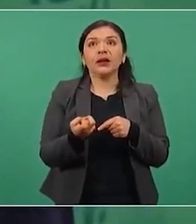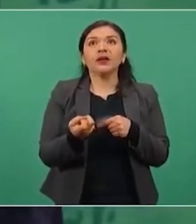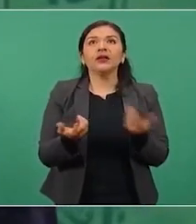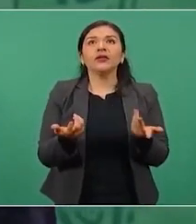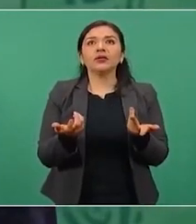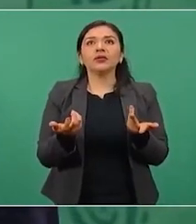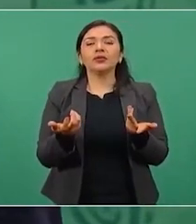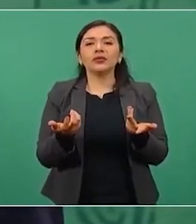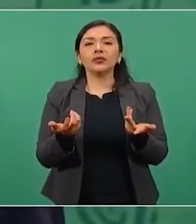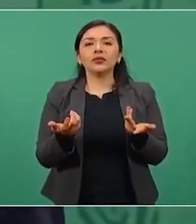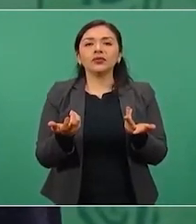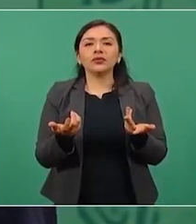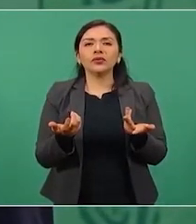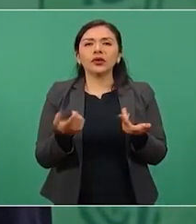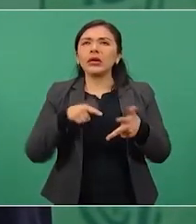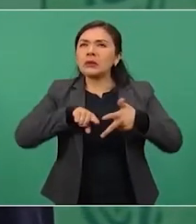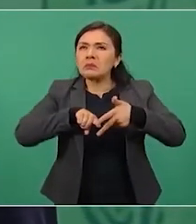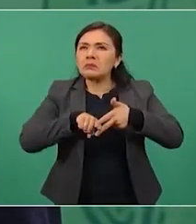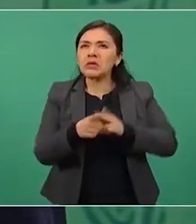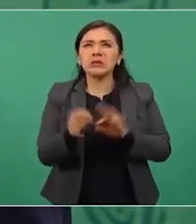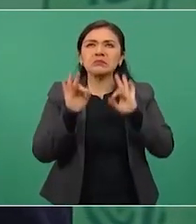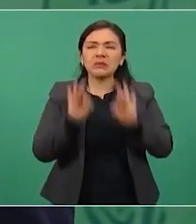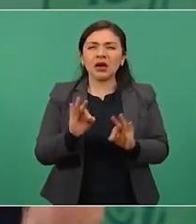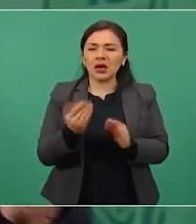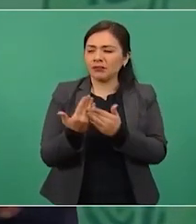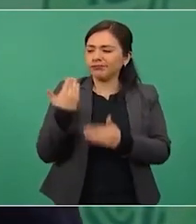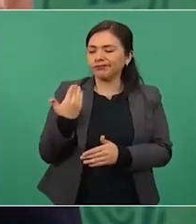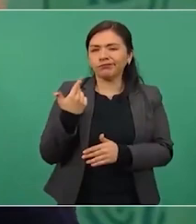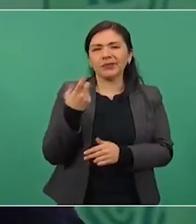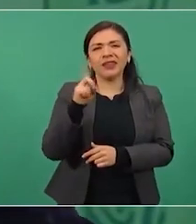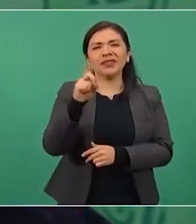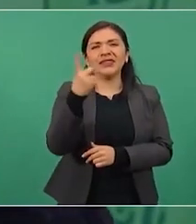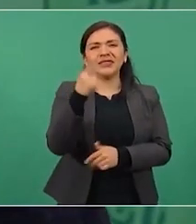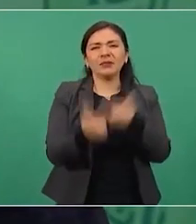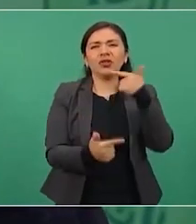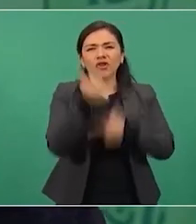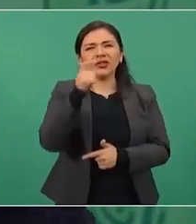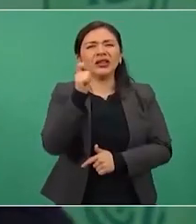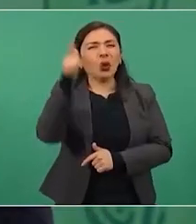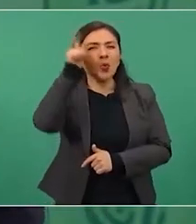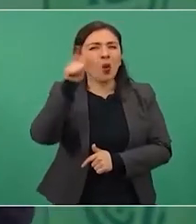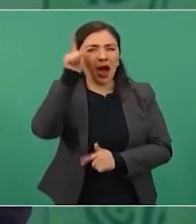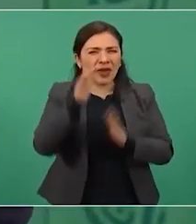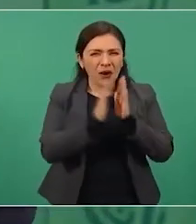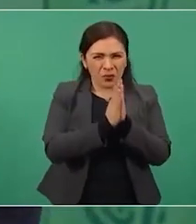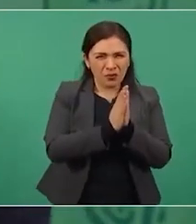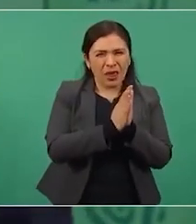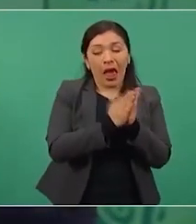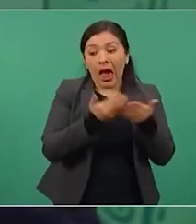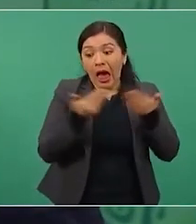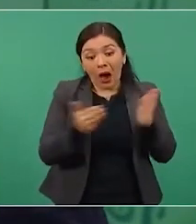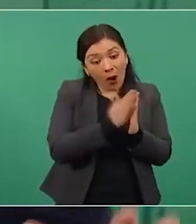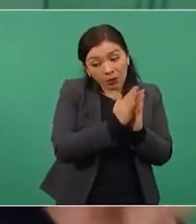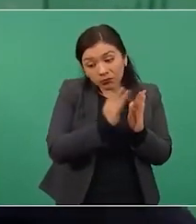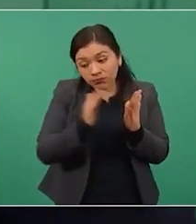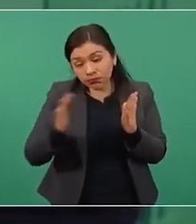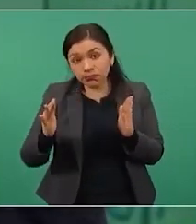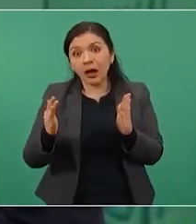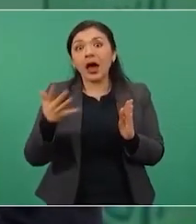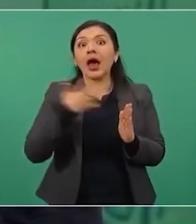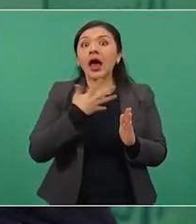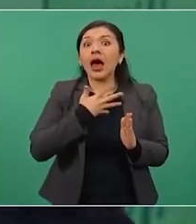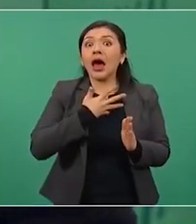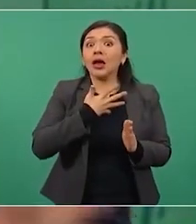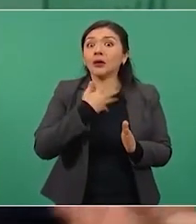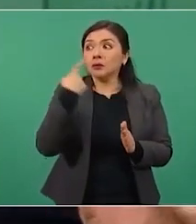desde el 12 de diciembre, desde el Día de la Virgen de Guadalupe hasta ahora, está la